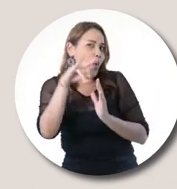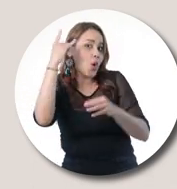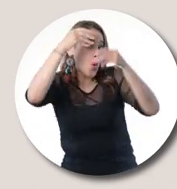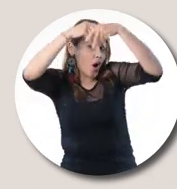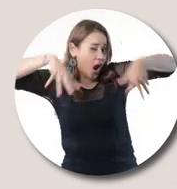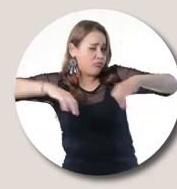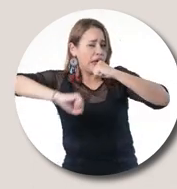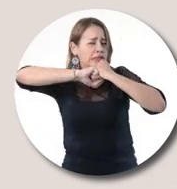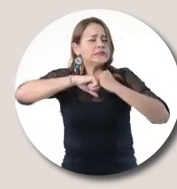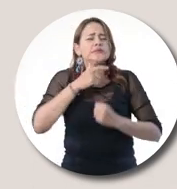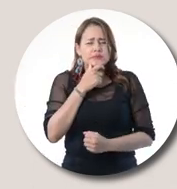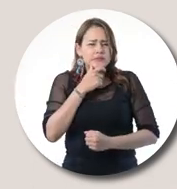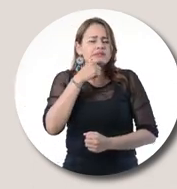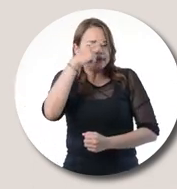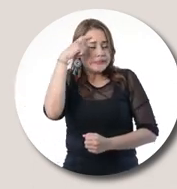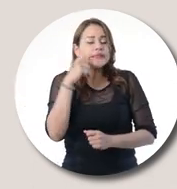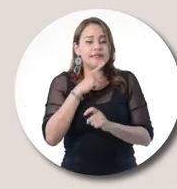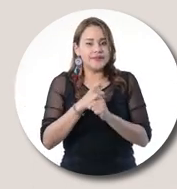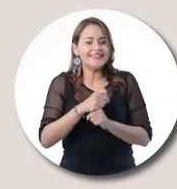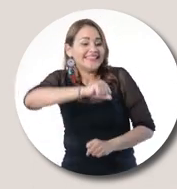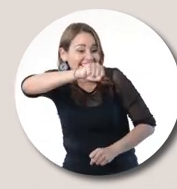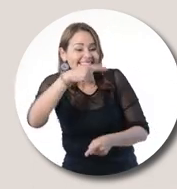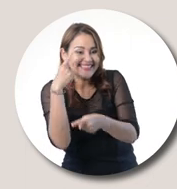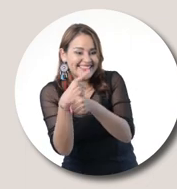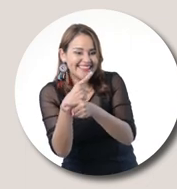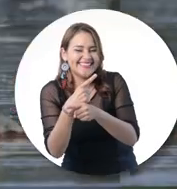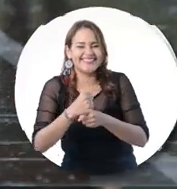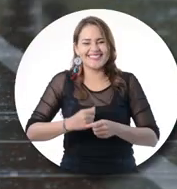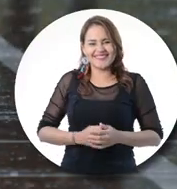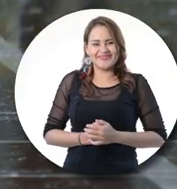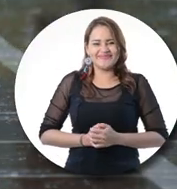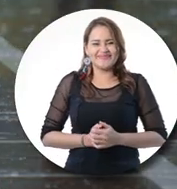cálculo y me dé una mano Muy bien, Felipe, vas entendiendo el mensaje